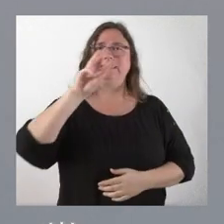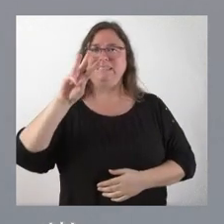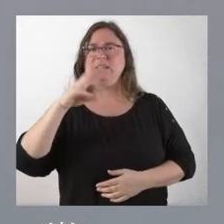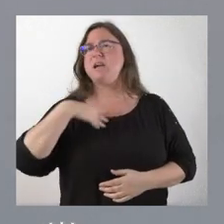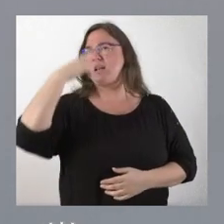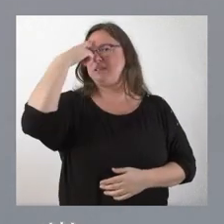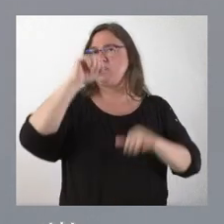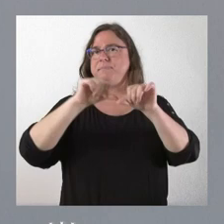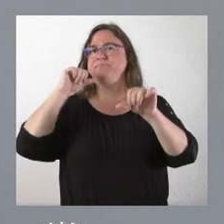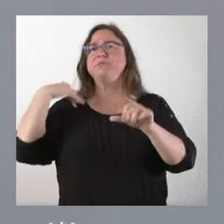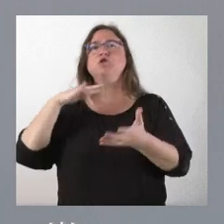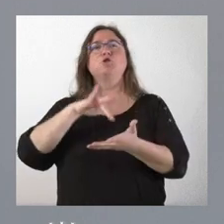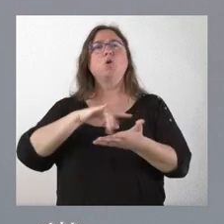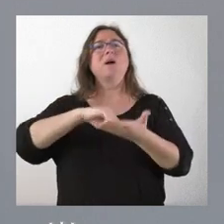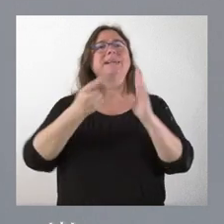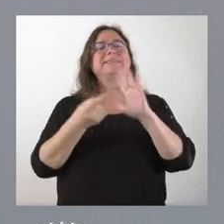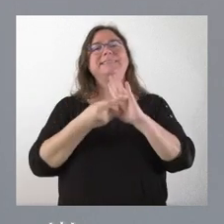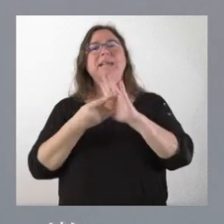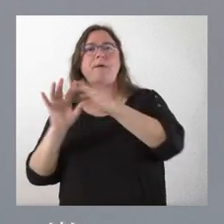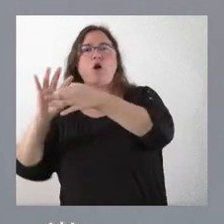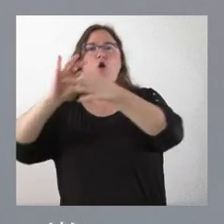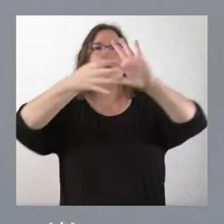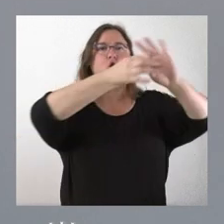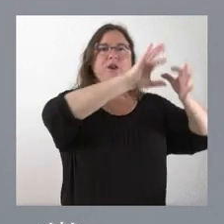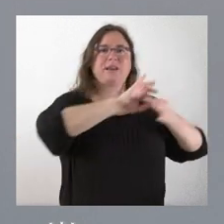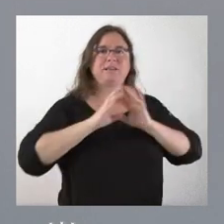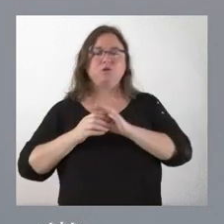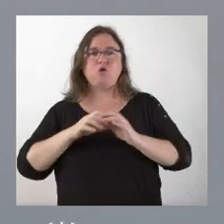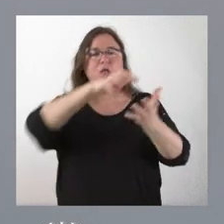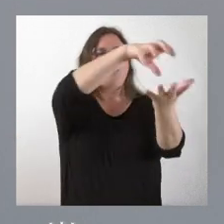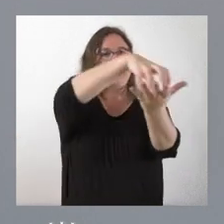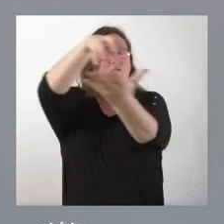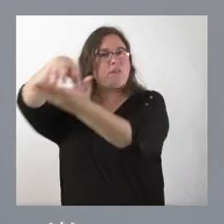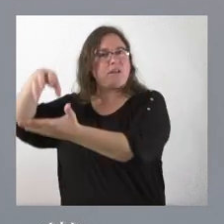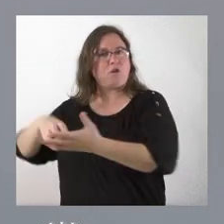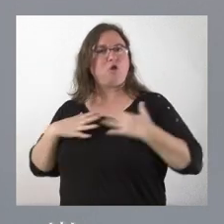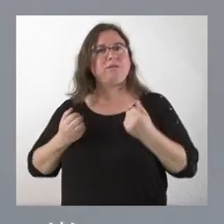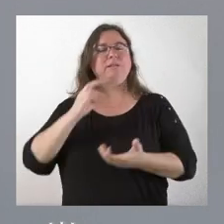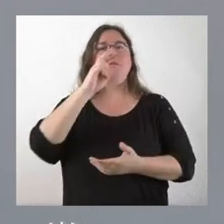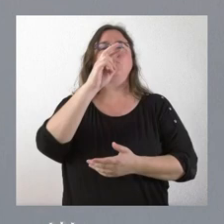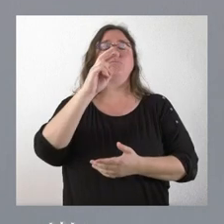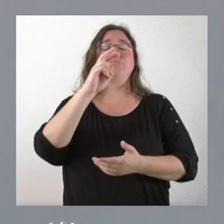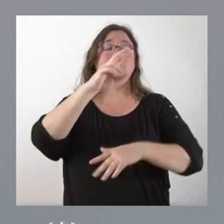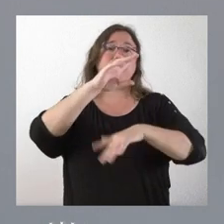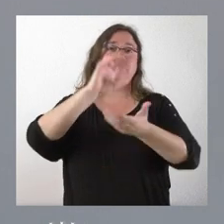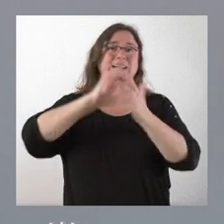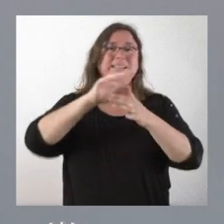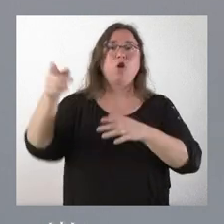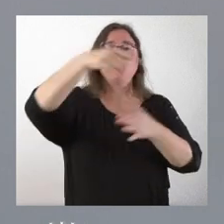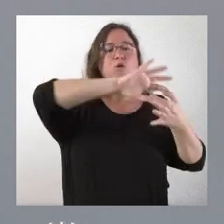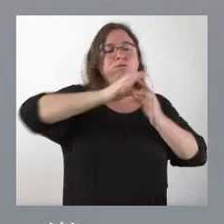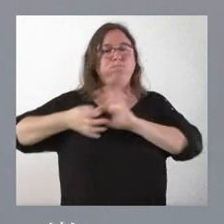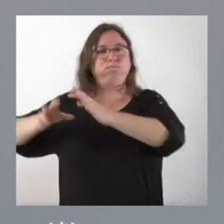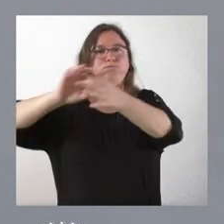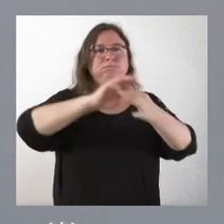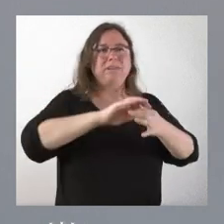un sistema de conexión de todos los centros sanitarios de Castilla y León entre sí. La inversión total prevista